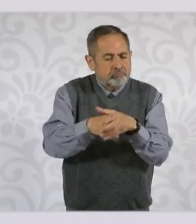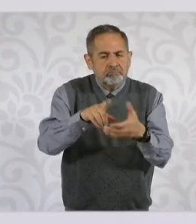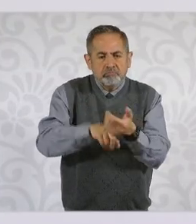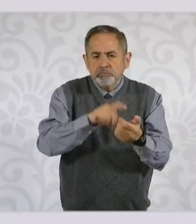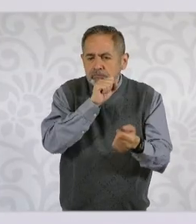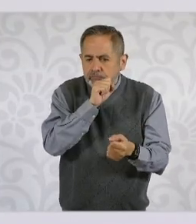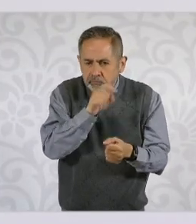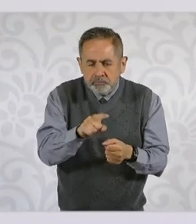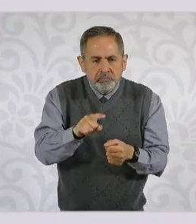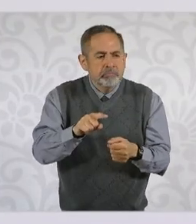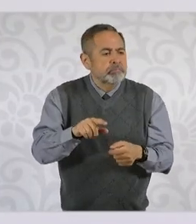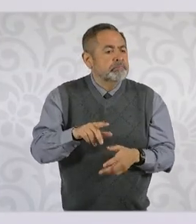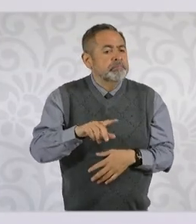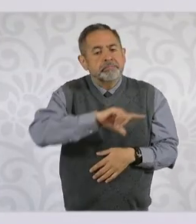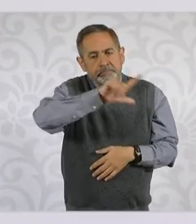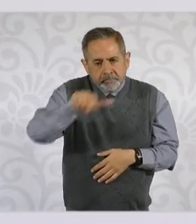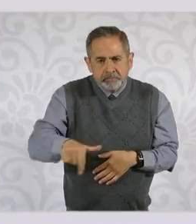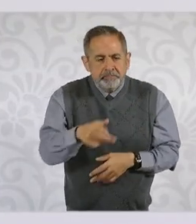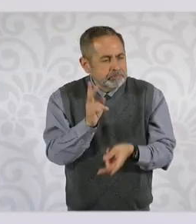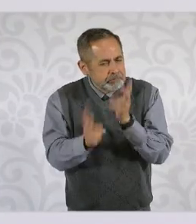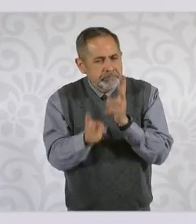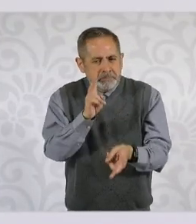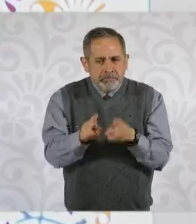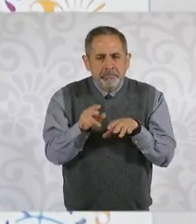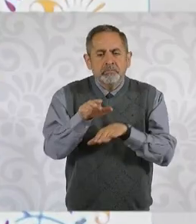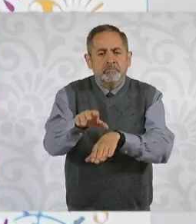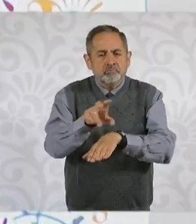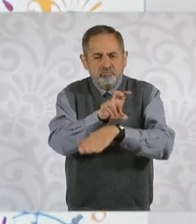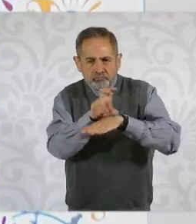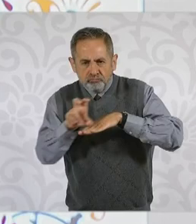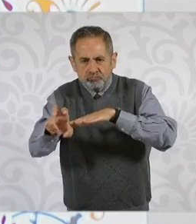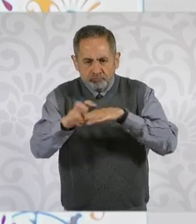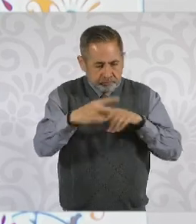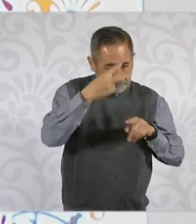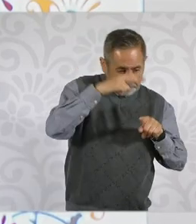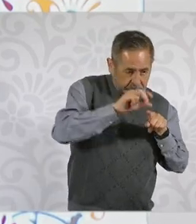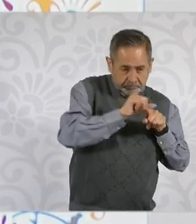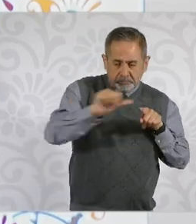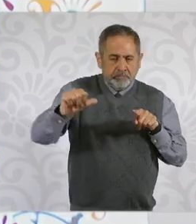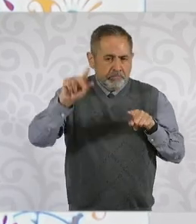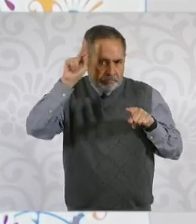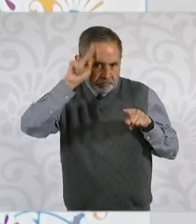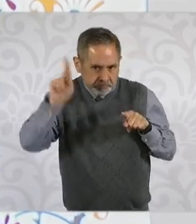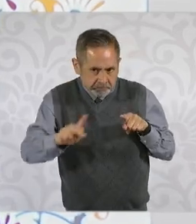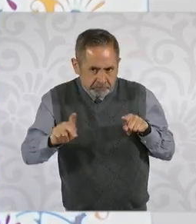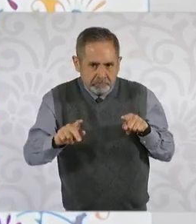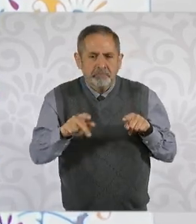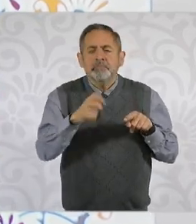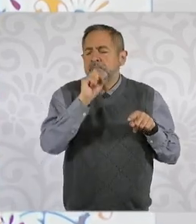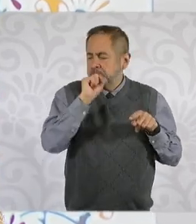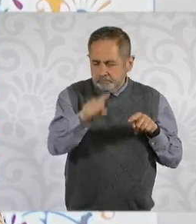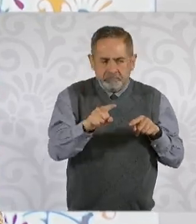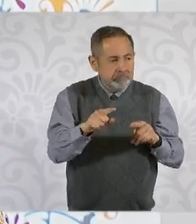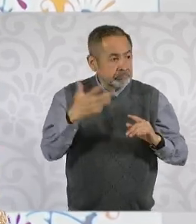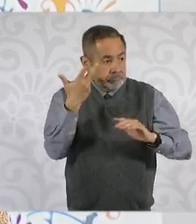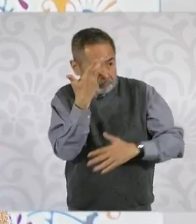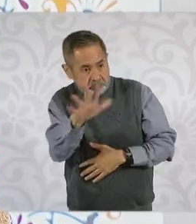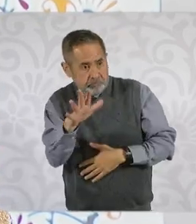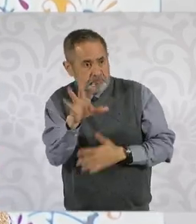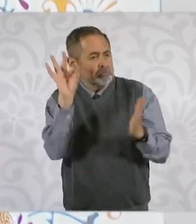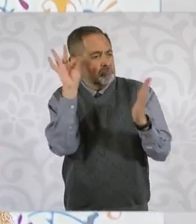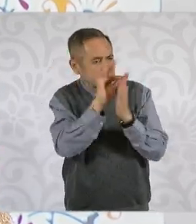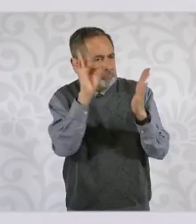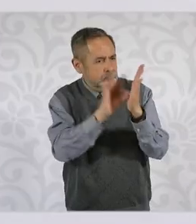después tuvimos el evento de los trenes, del Tren México-Pachuca y ahí también establecimos diez compromisos con